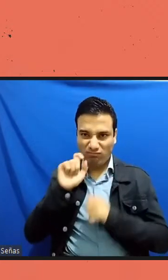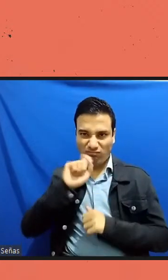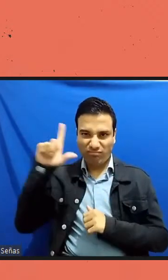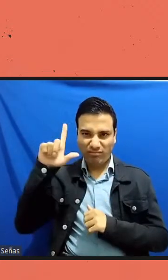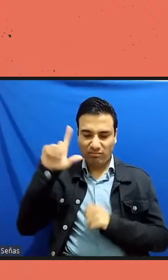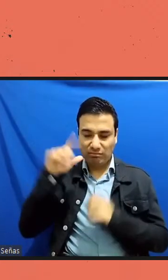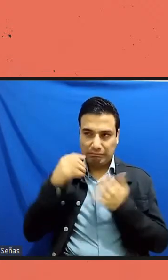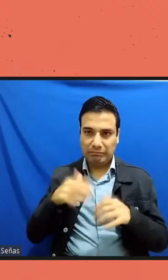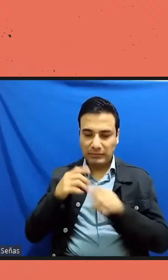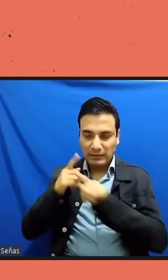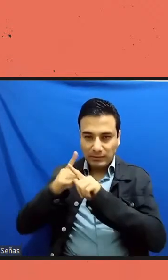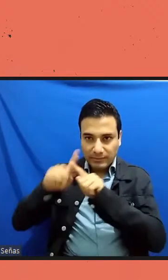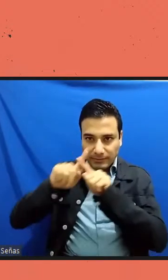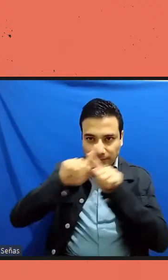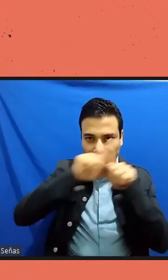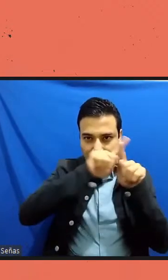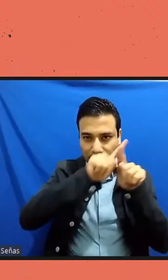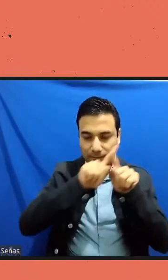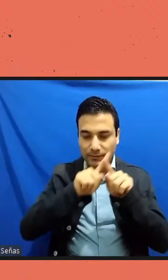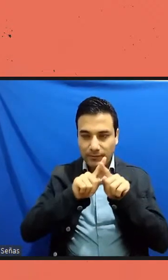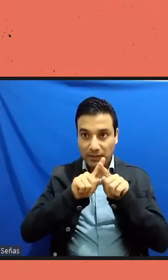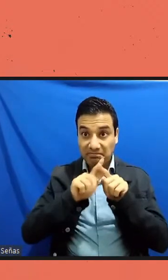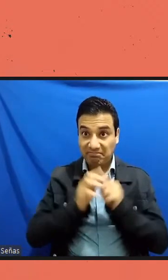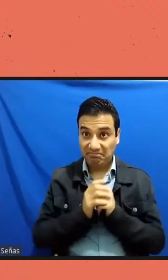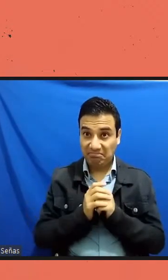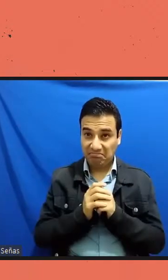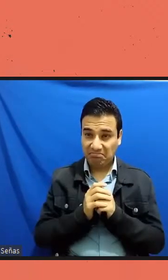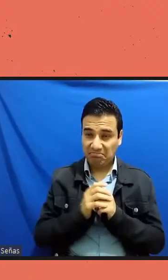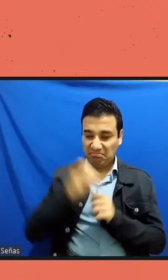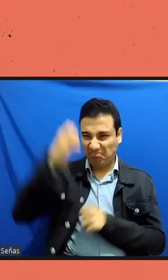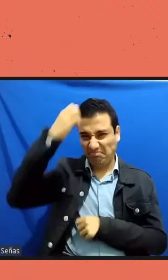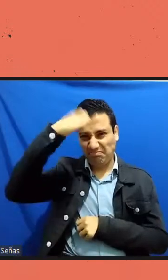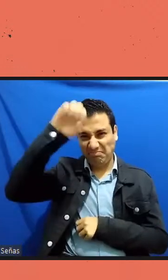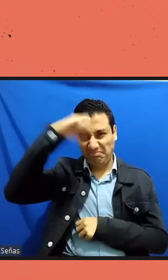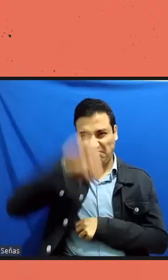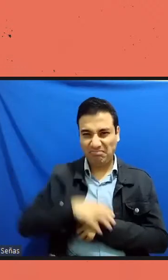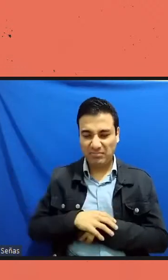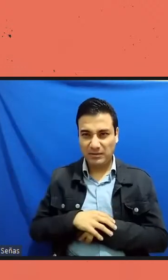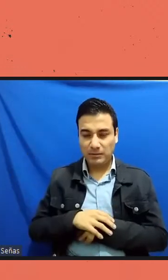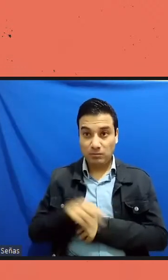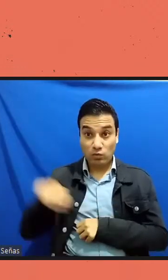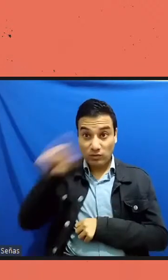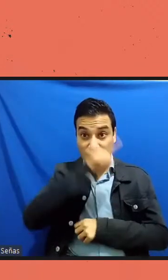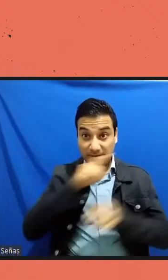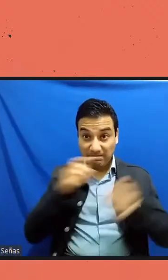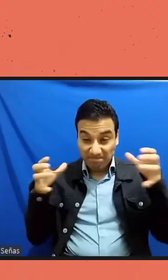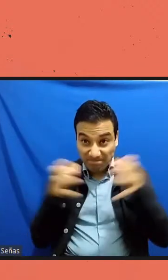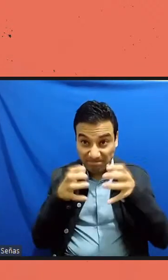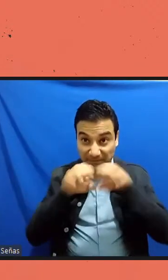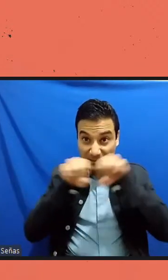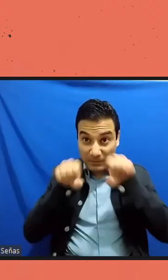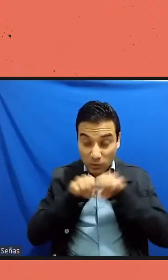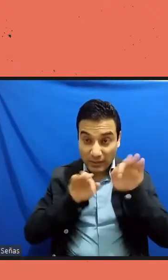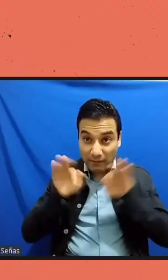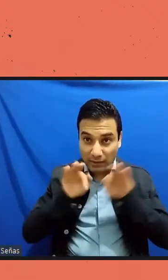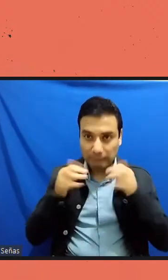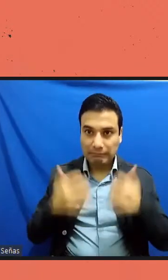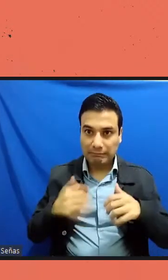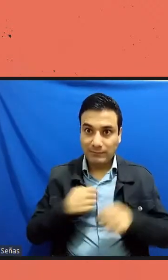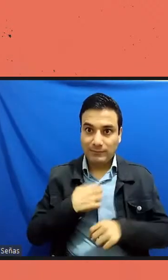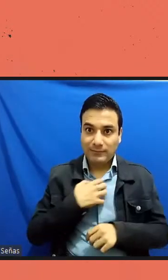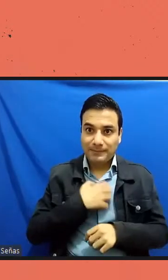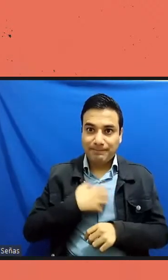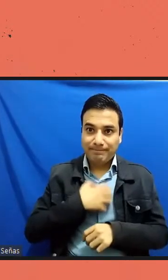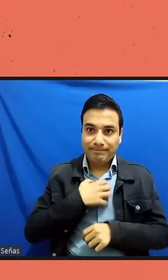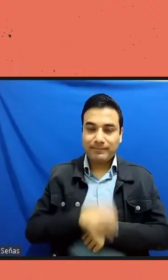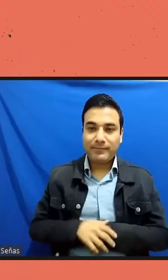que tan, con tanta trayectoria me llena de júbilo y como dice Benjamín, pues